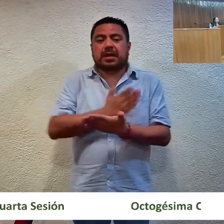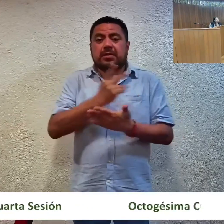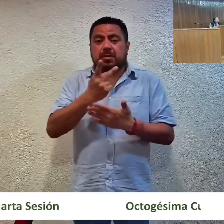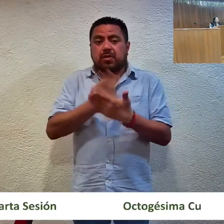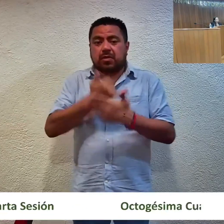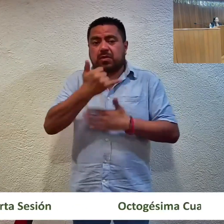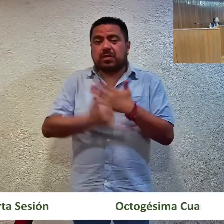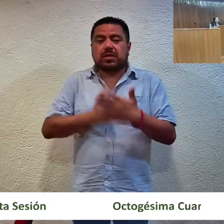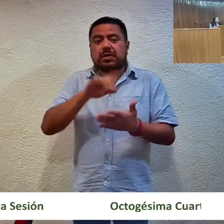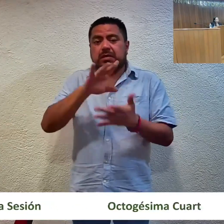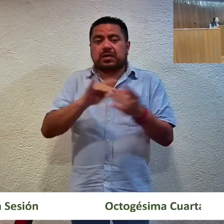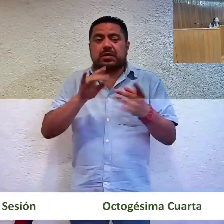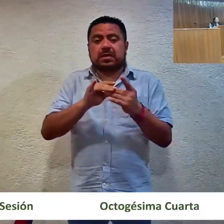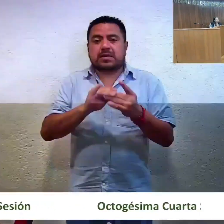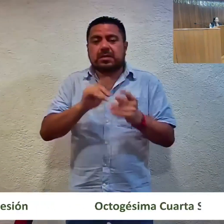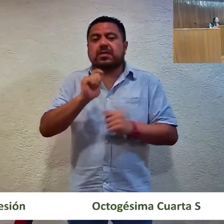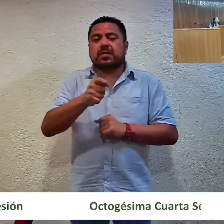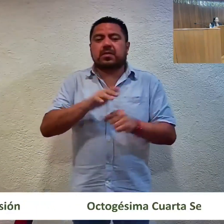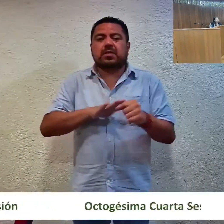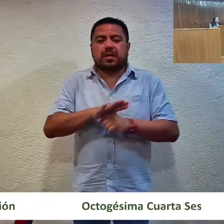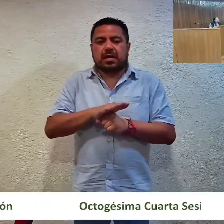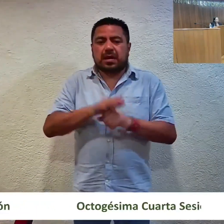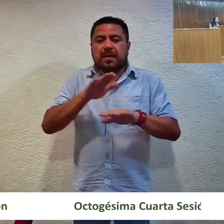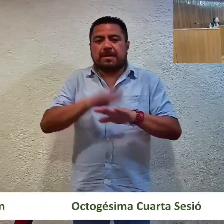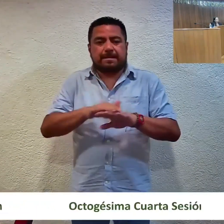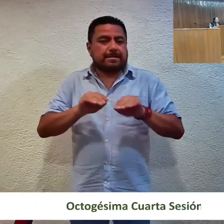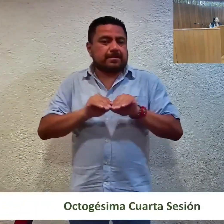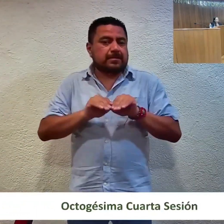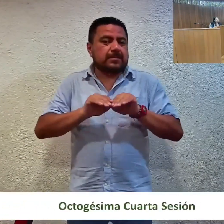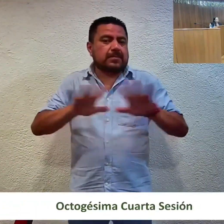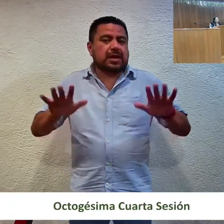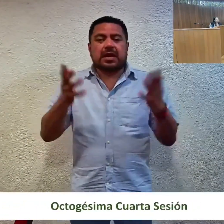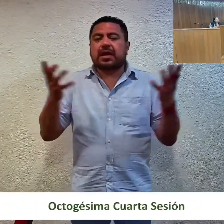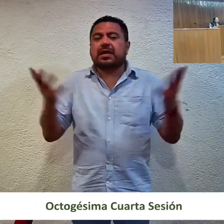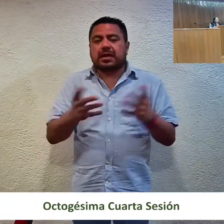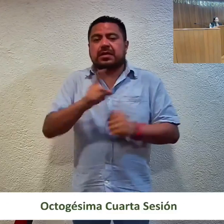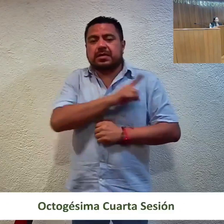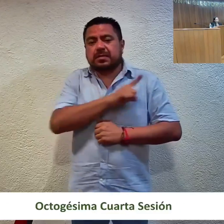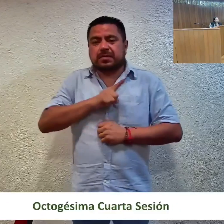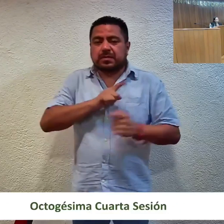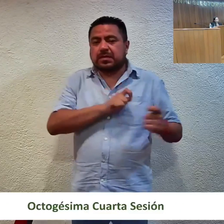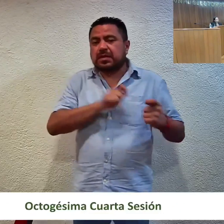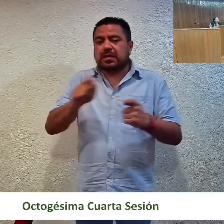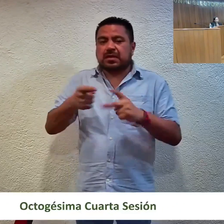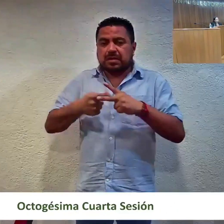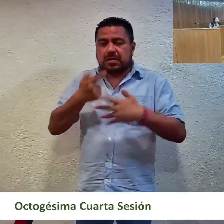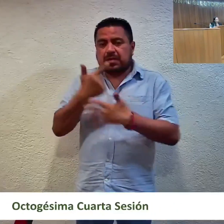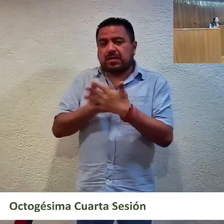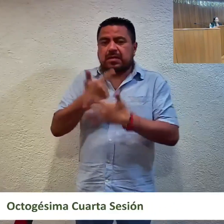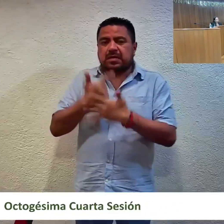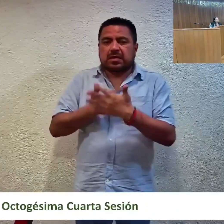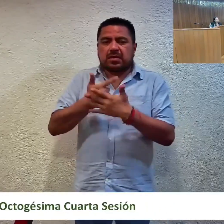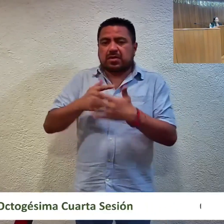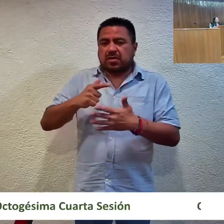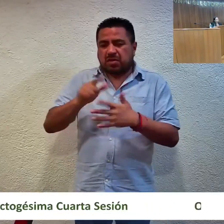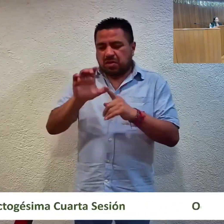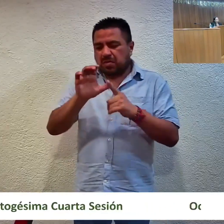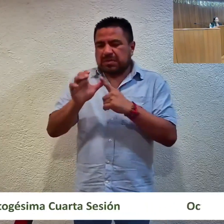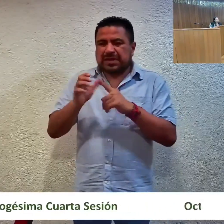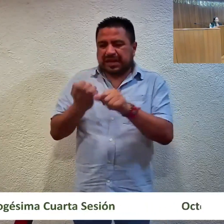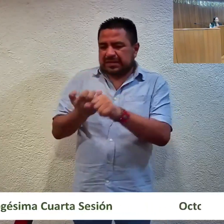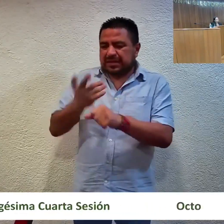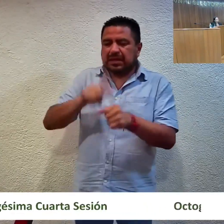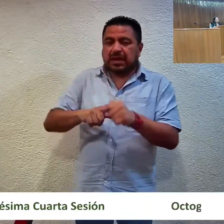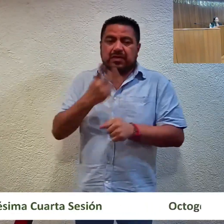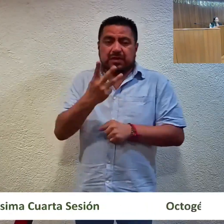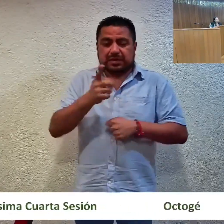proyecto queda establecido que, derivado de la aclaración realizada, se concede al tesorero y presidente del Comité Estatal un plazo de tres